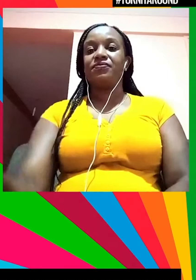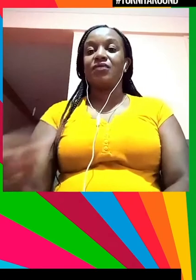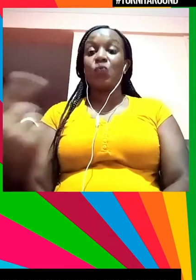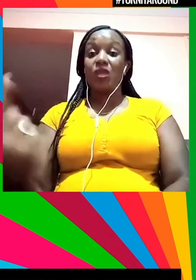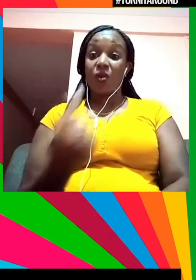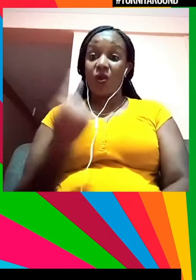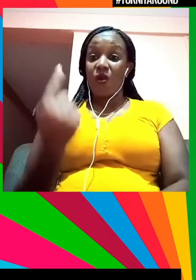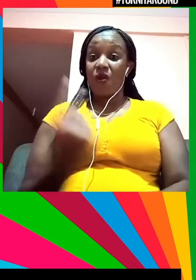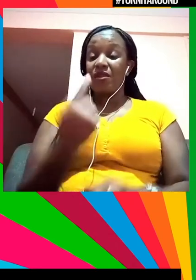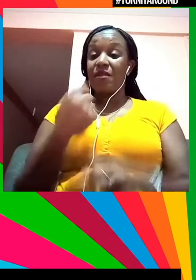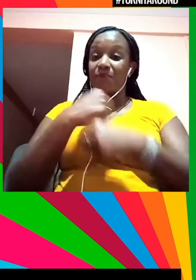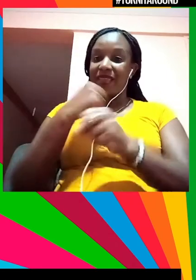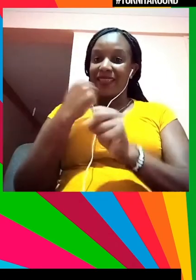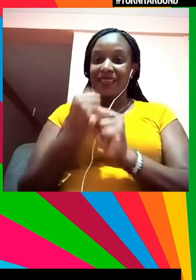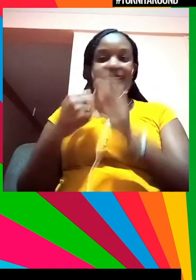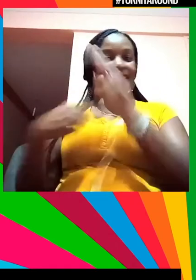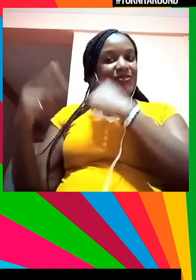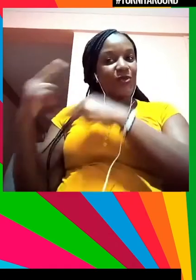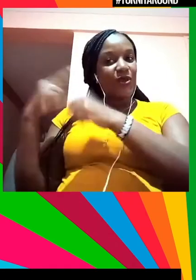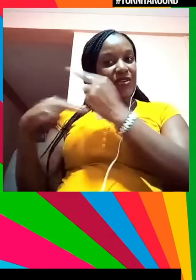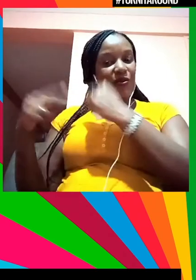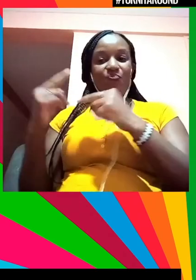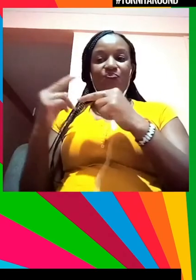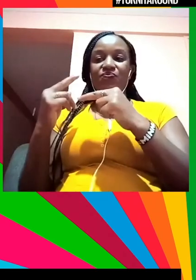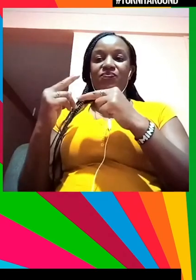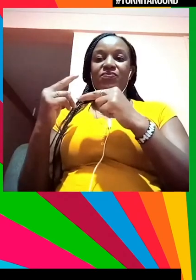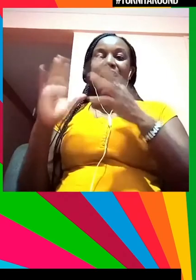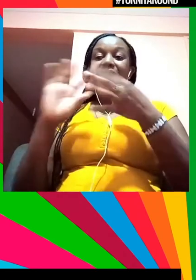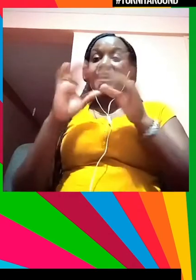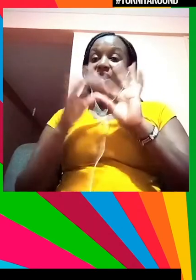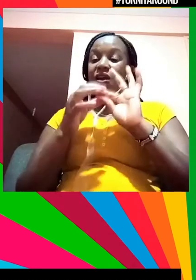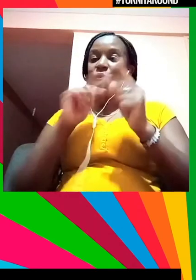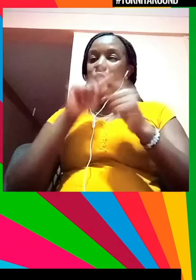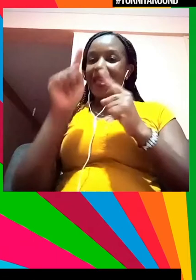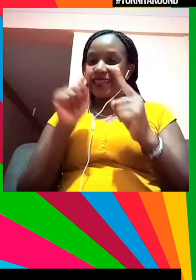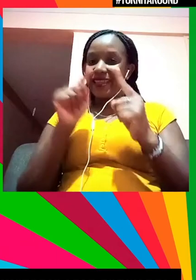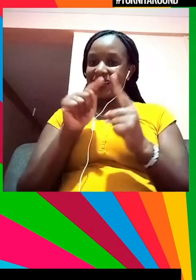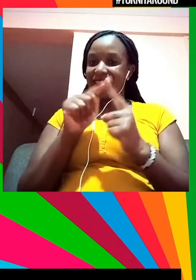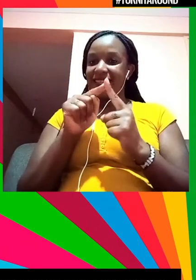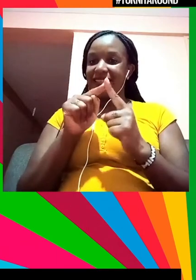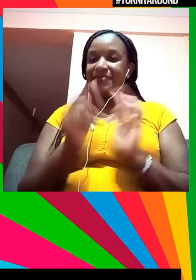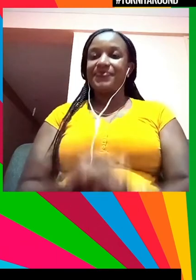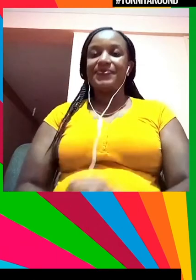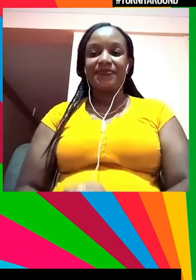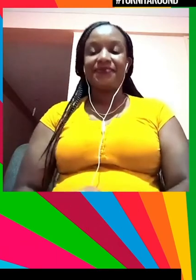esta es la frase. Solo daremos un gran salto histórico hacia adelante. Sí. Gracias. Muchas gracias.